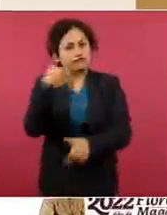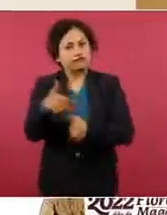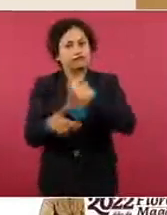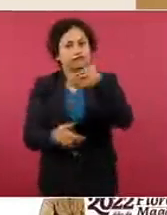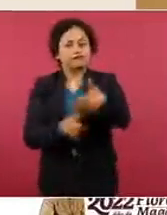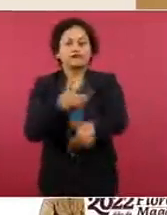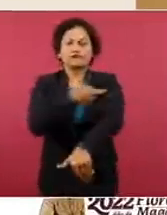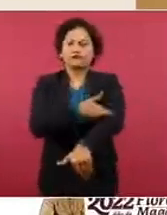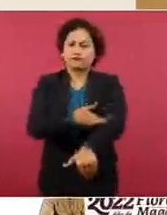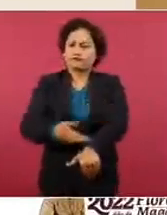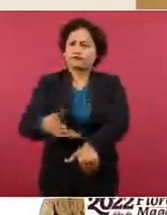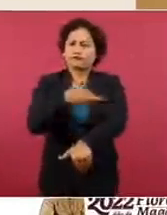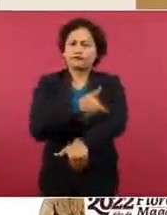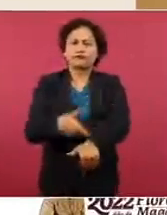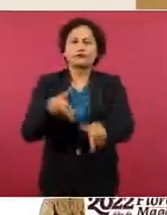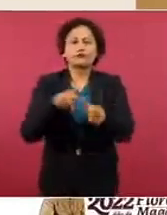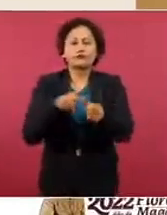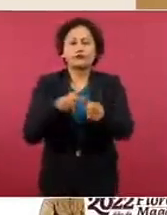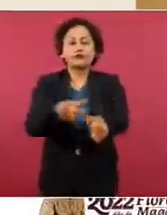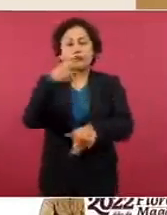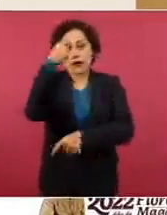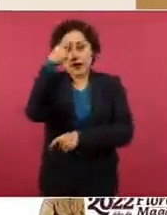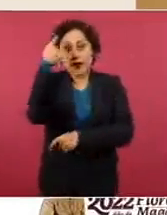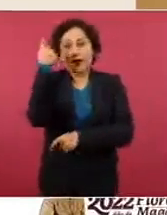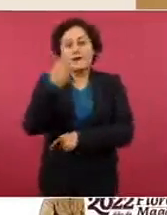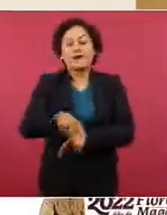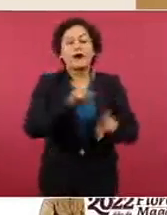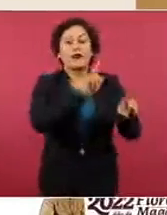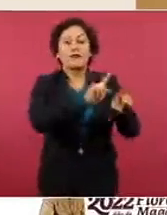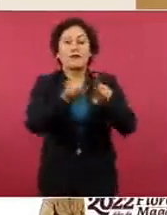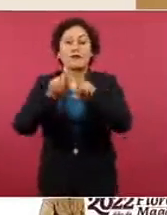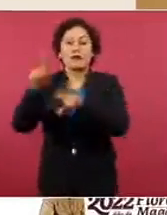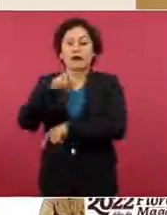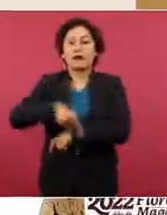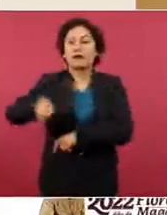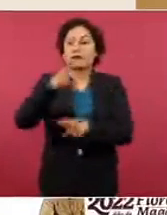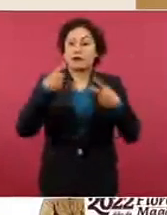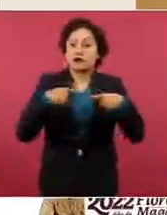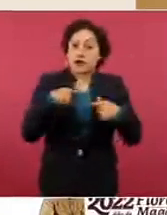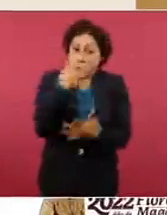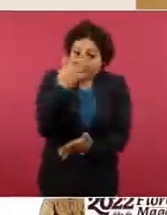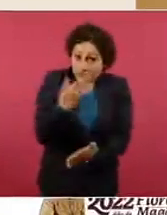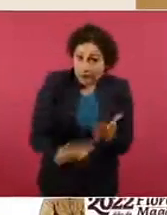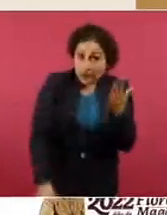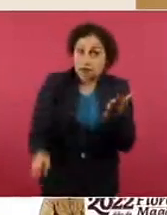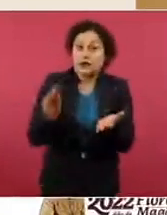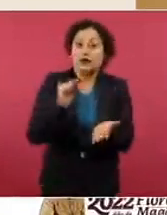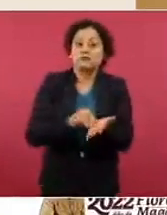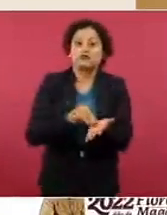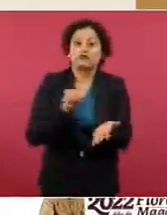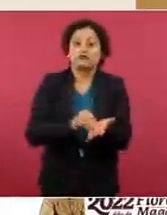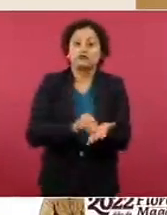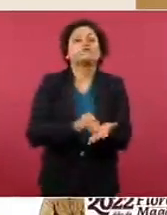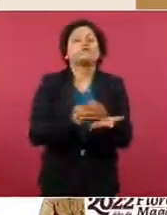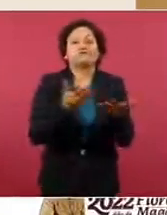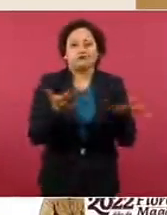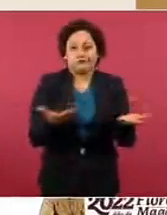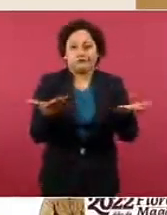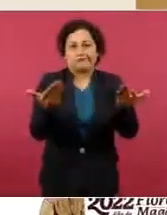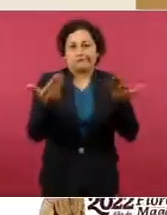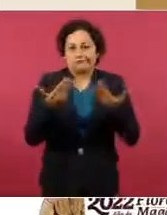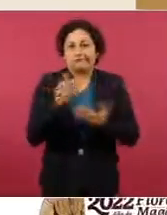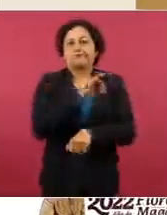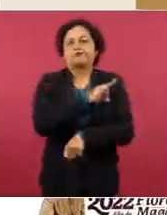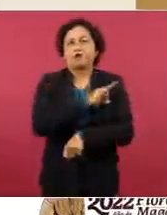para todos aquellos que aún no se han beneficiado de ellos puedan hacerlo